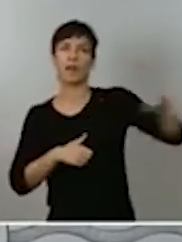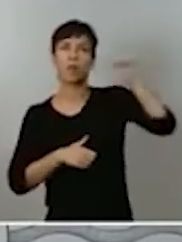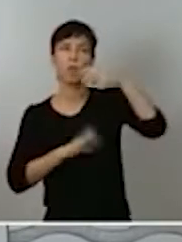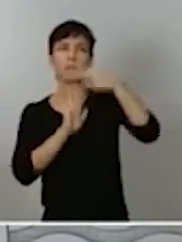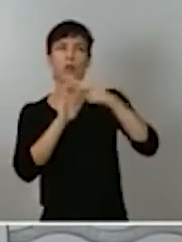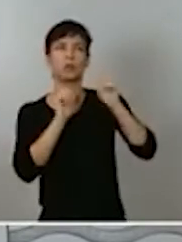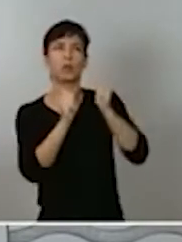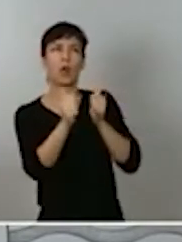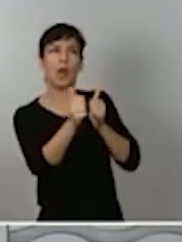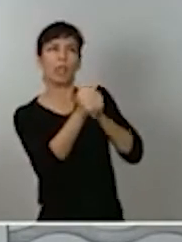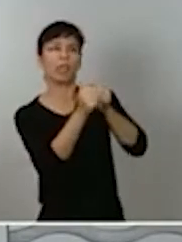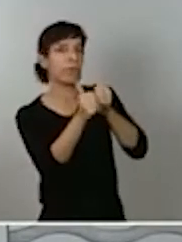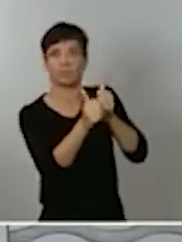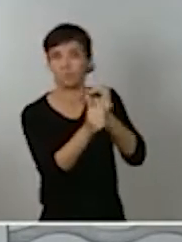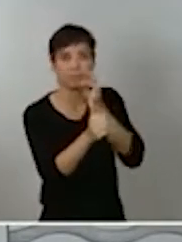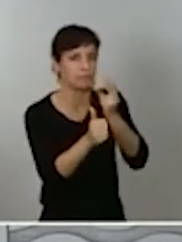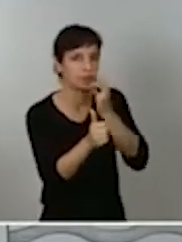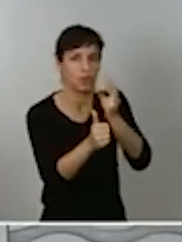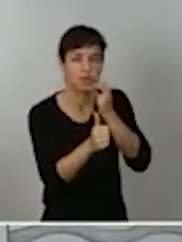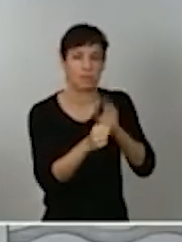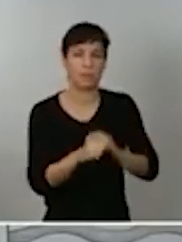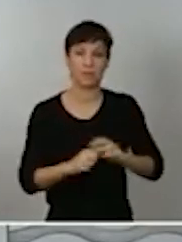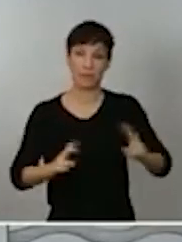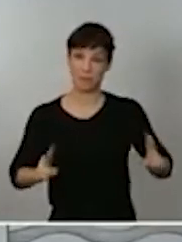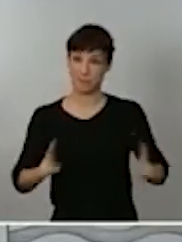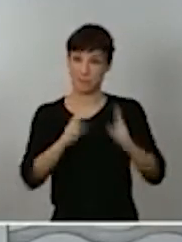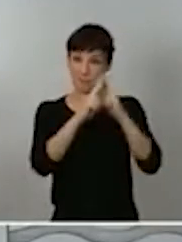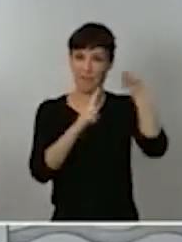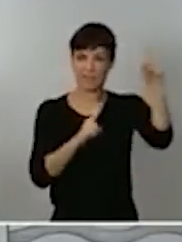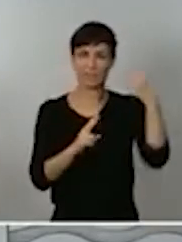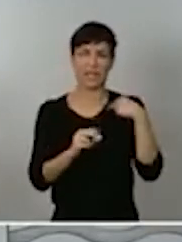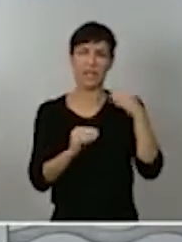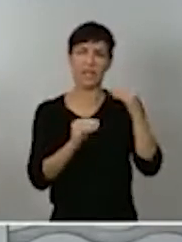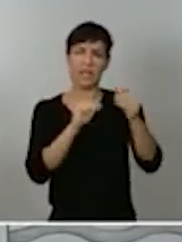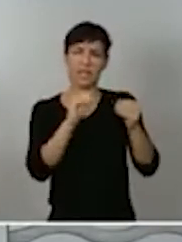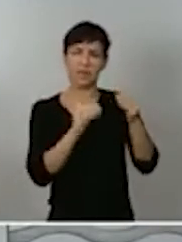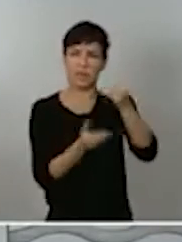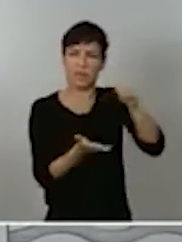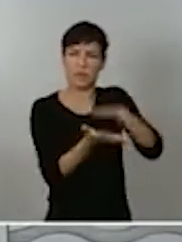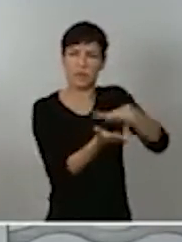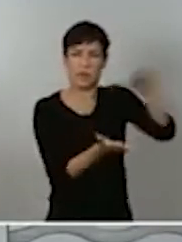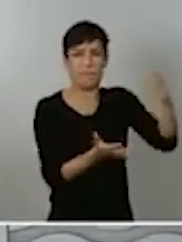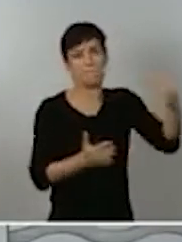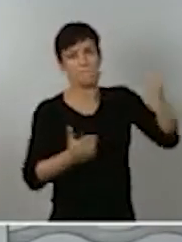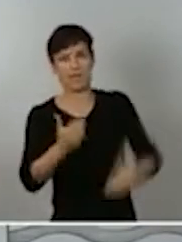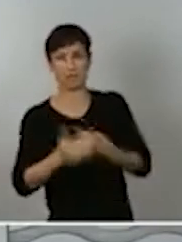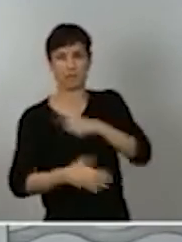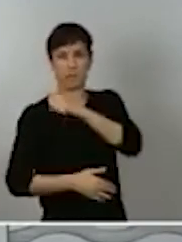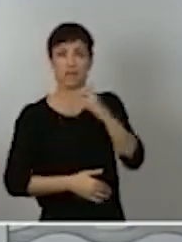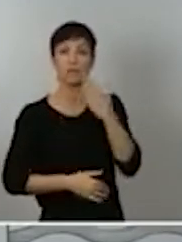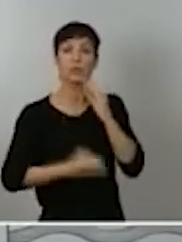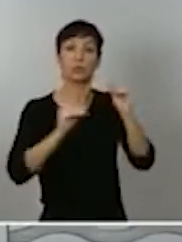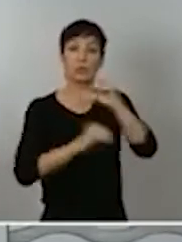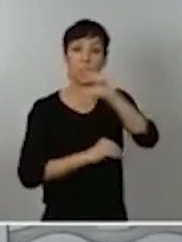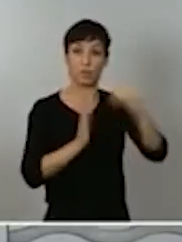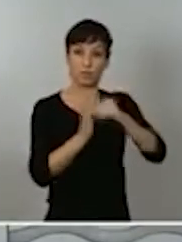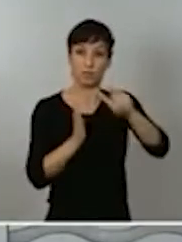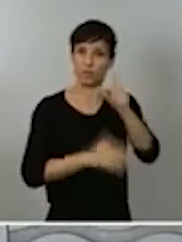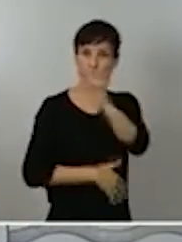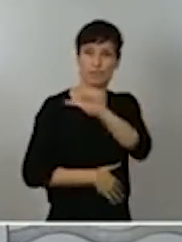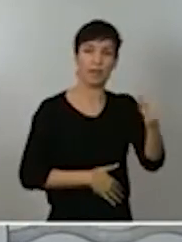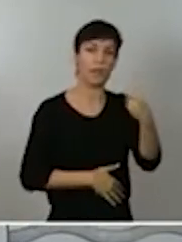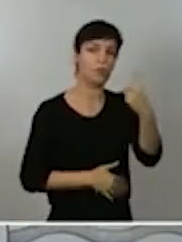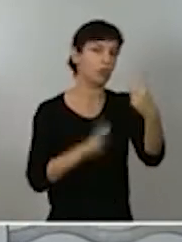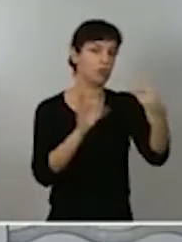En París, con una incidencia bastante inferior a la de Madrid, de 260 casos por 100.000 habitantes en una semana, se ha decretado el